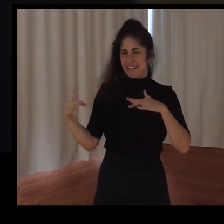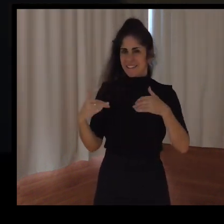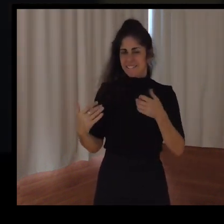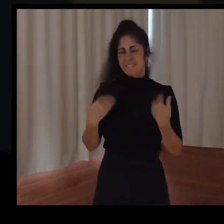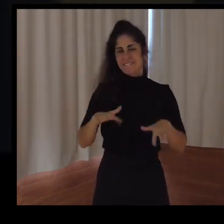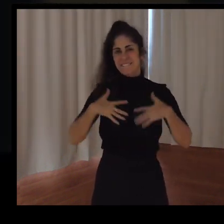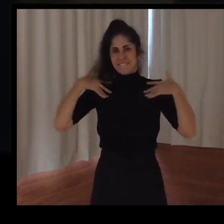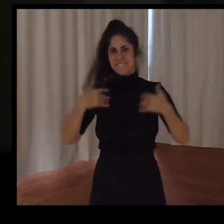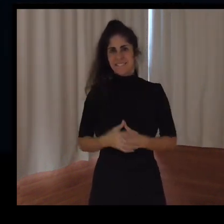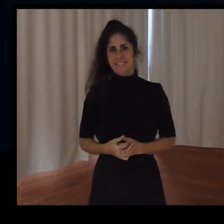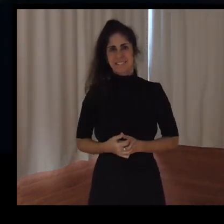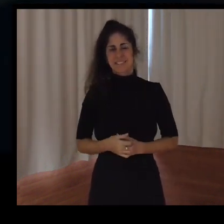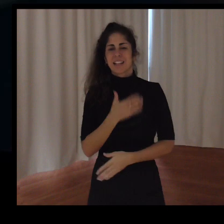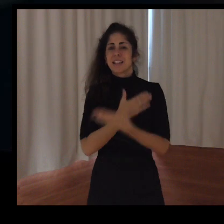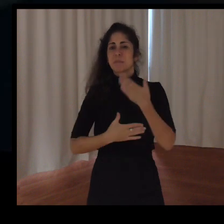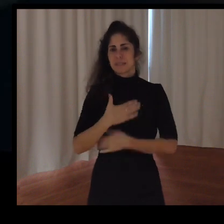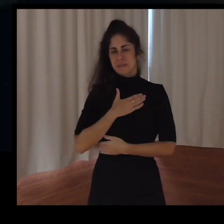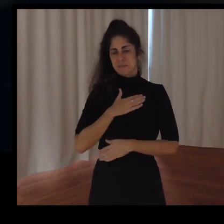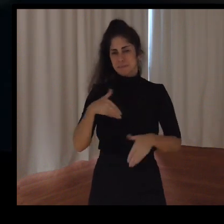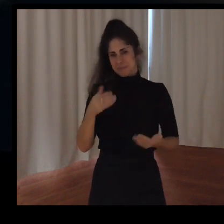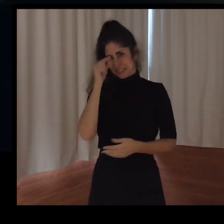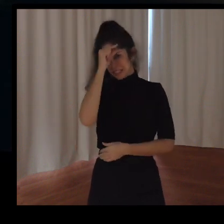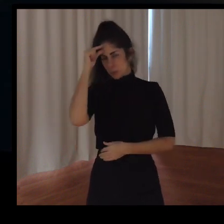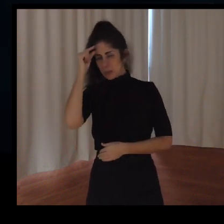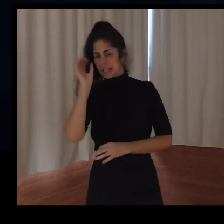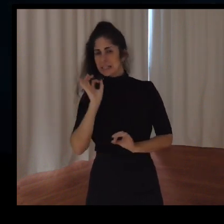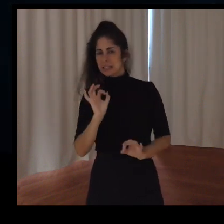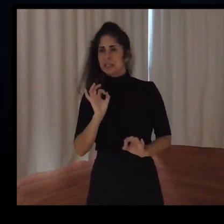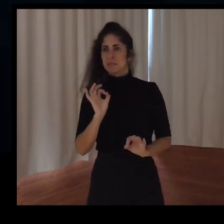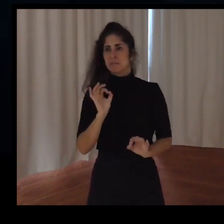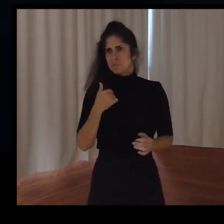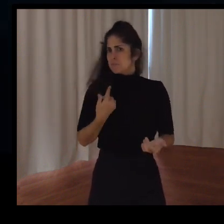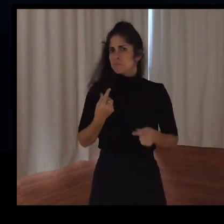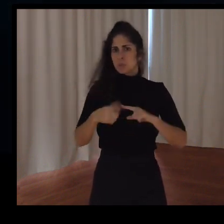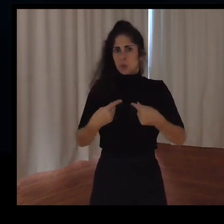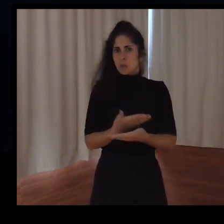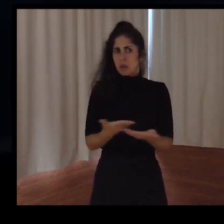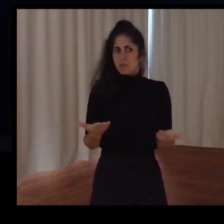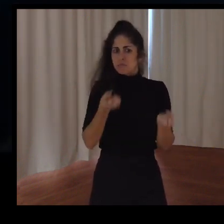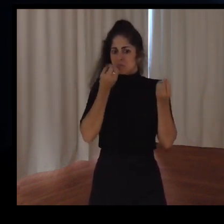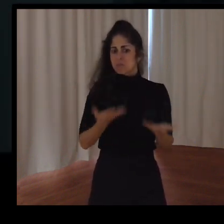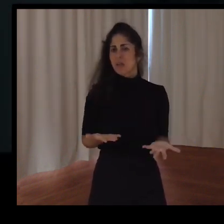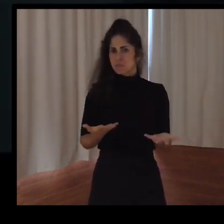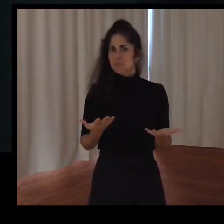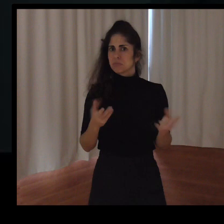Mi discapacidad es intelectual y de verdad que en mi día a día la llevo súper bien el tema de la discapacidad.